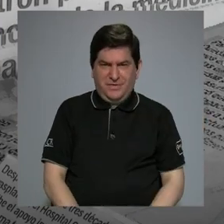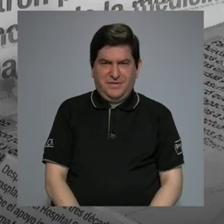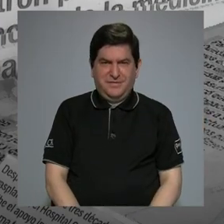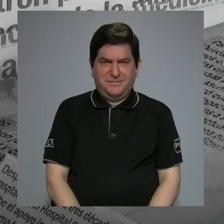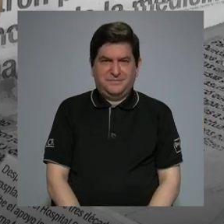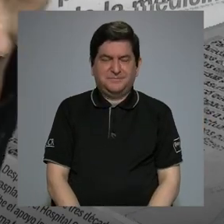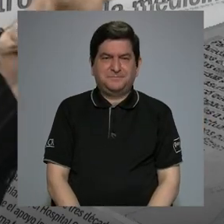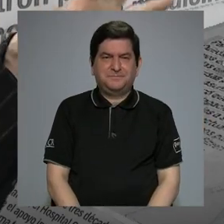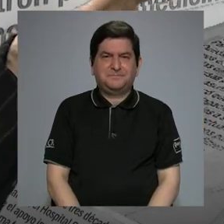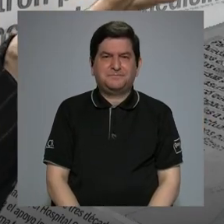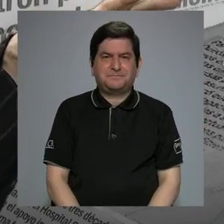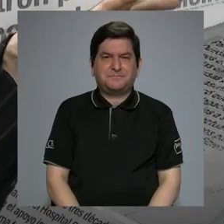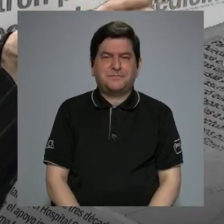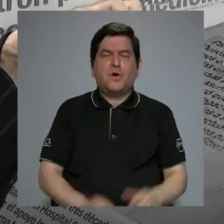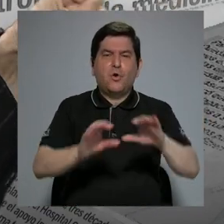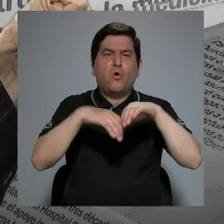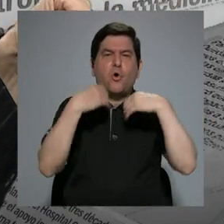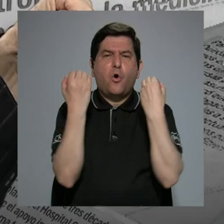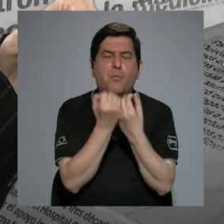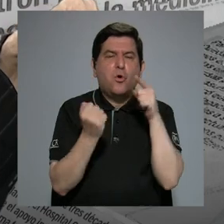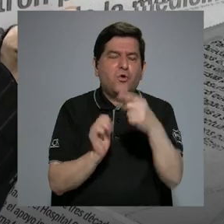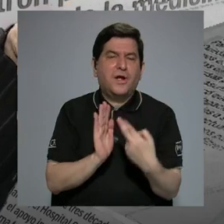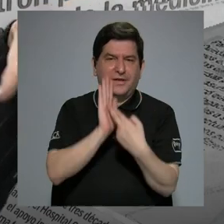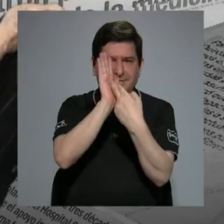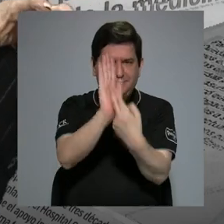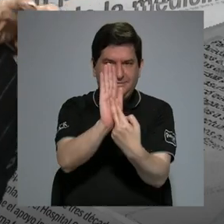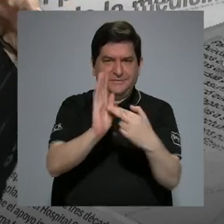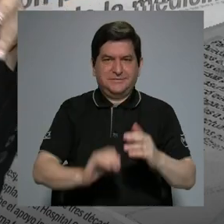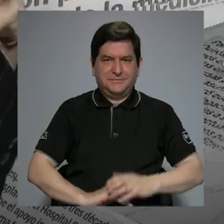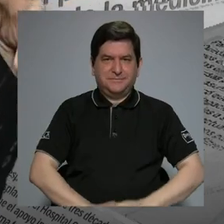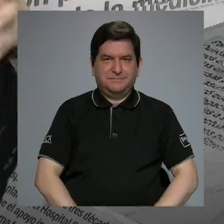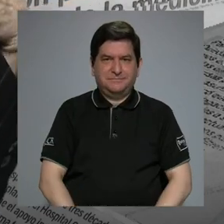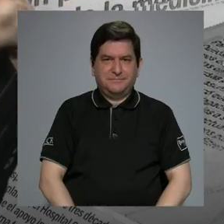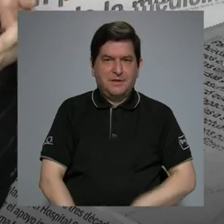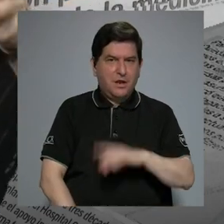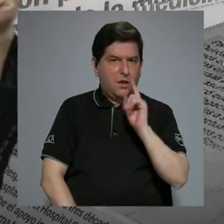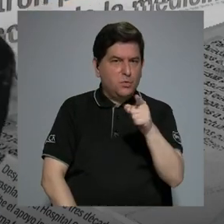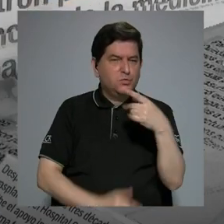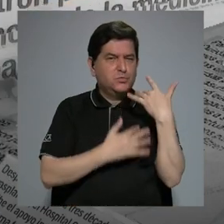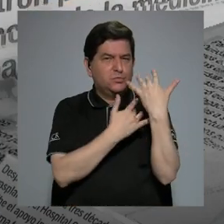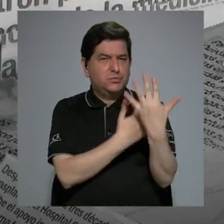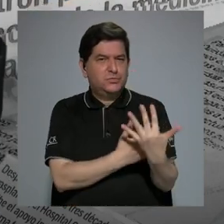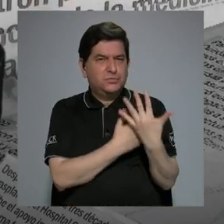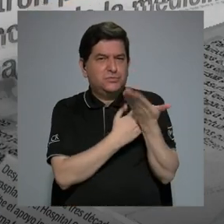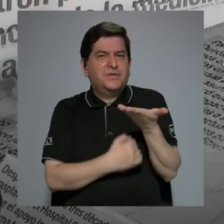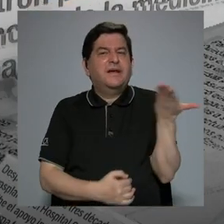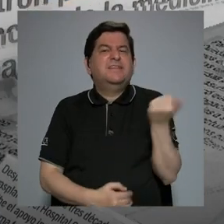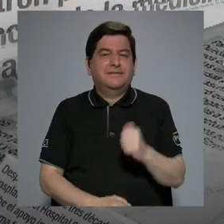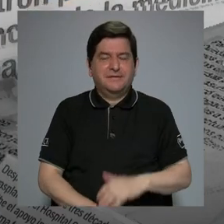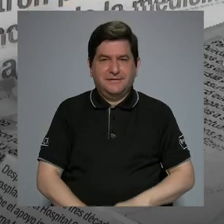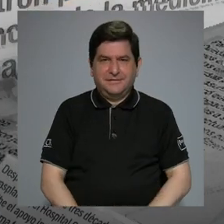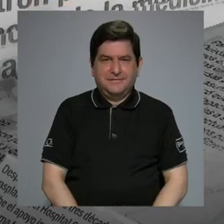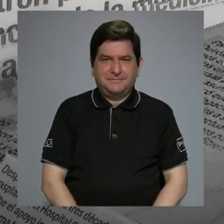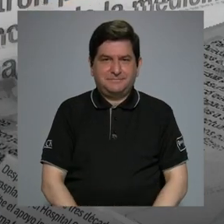de organización que usted representa, ¿usted qué espera de este